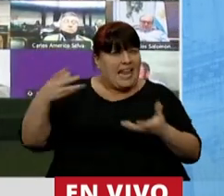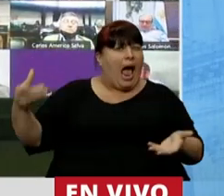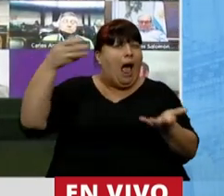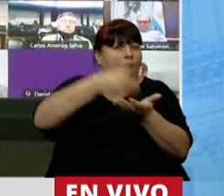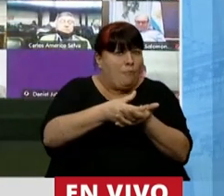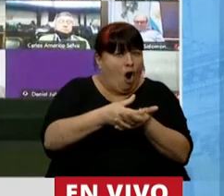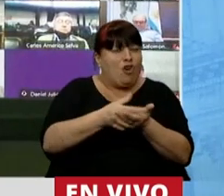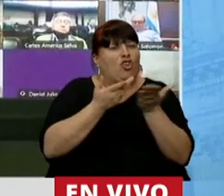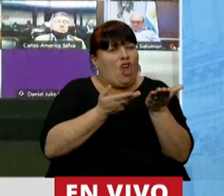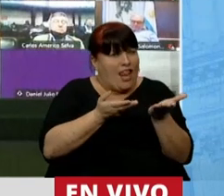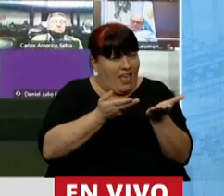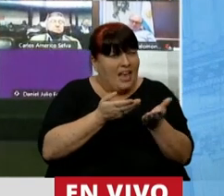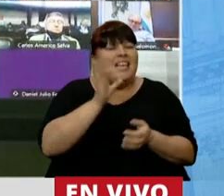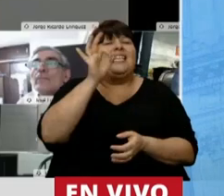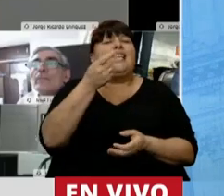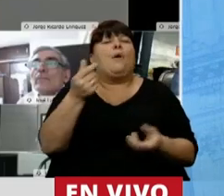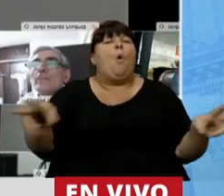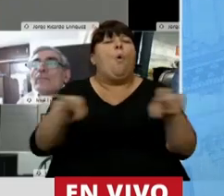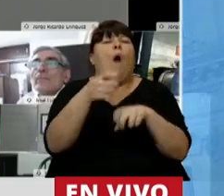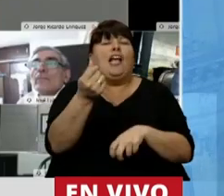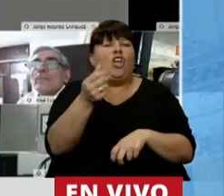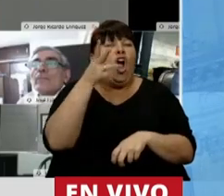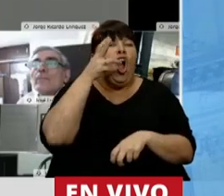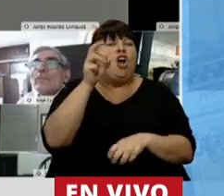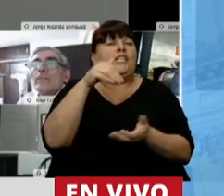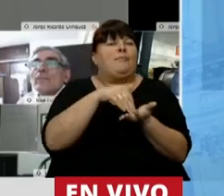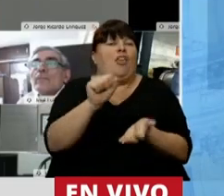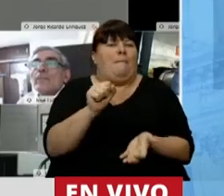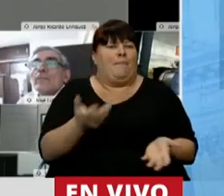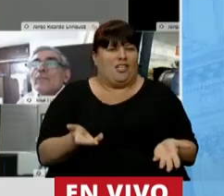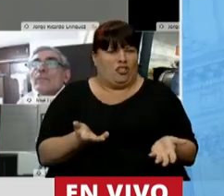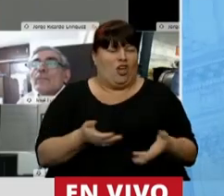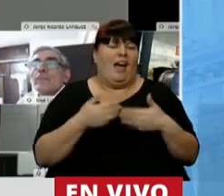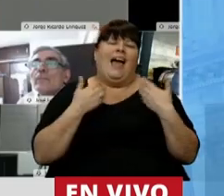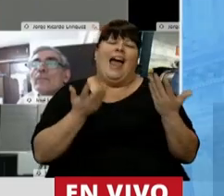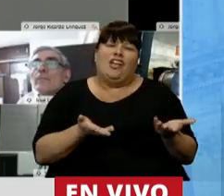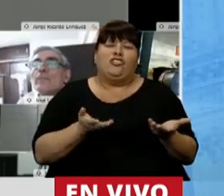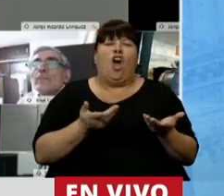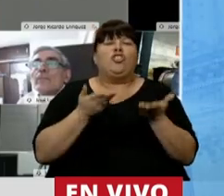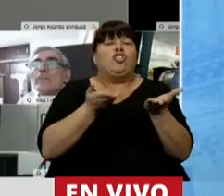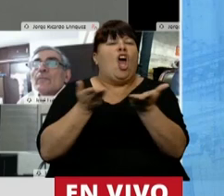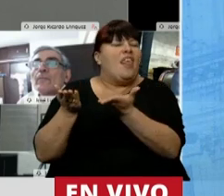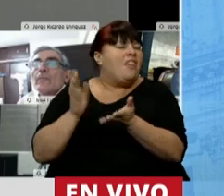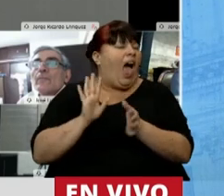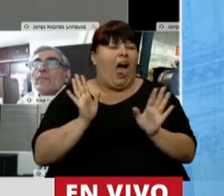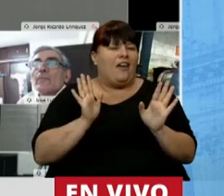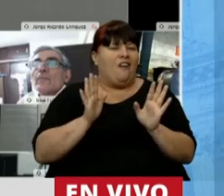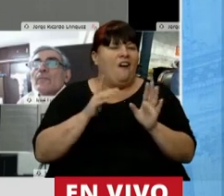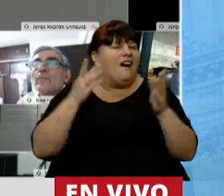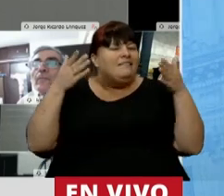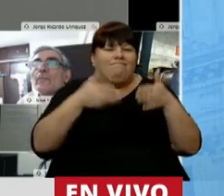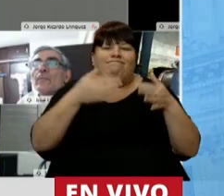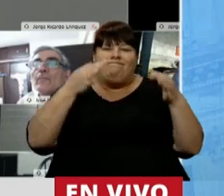a aportar, a ser solidarios, ¿saben cuánto se juntó? 80 millones de pesos. Entonces el espíritu solidario está más